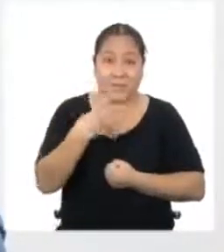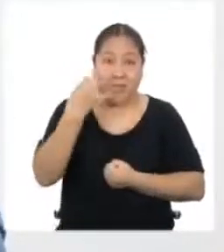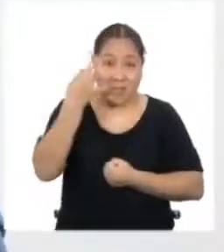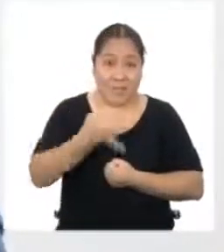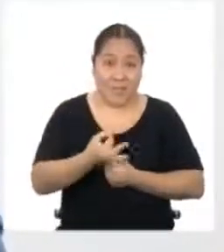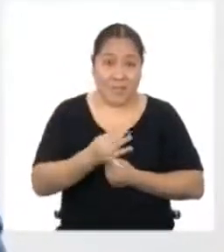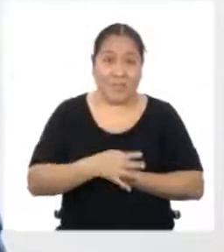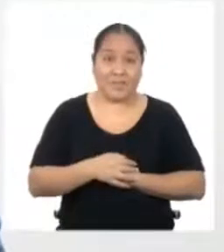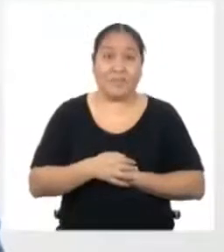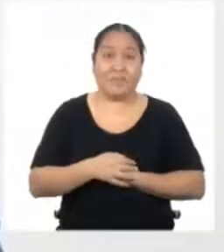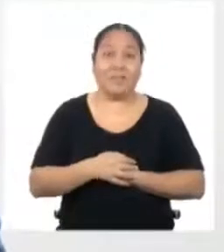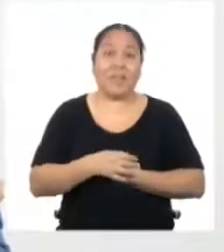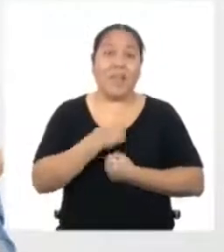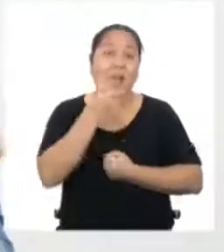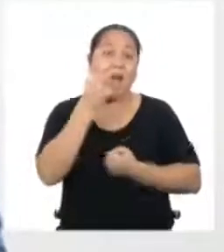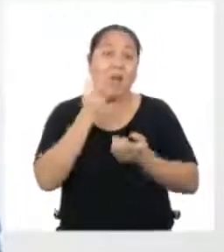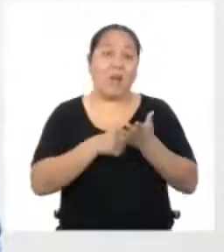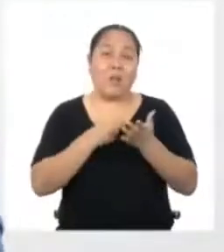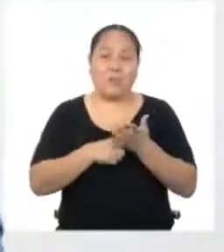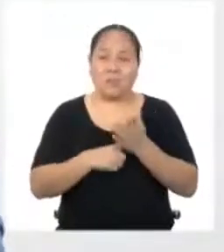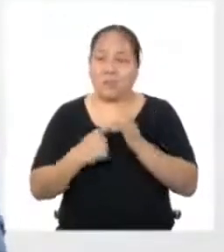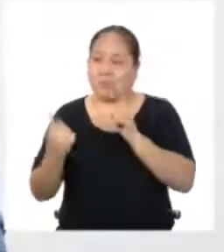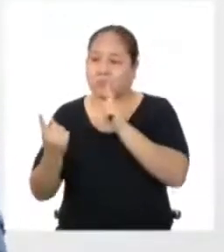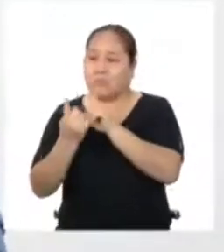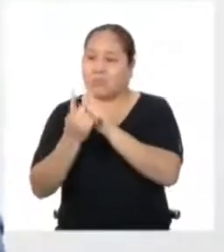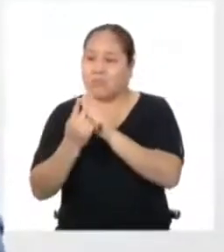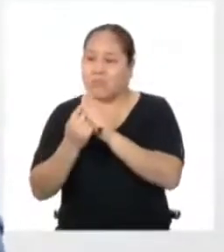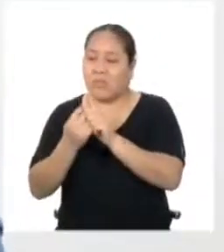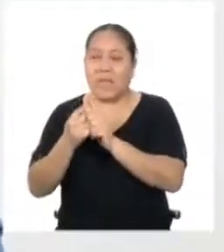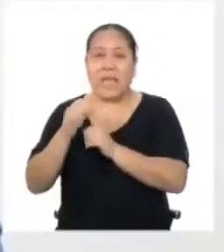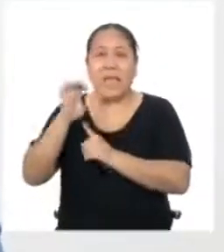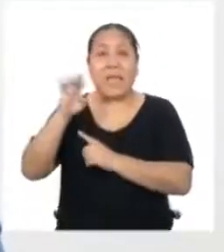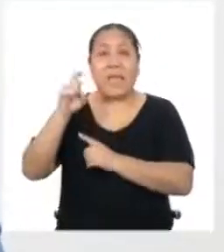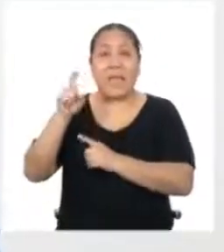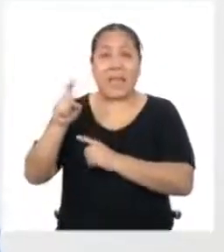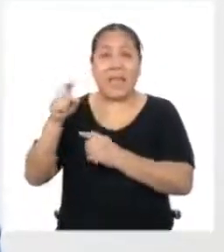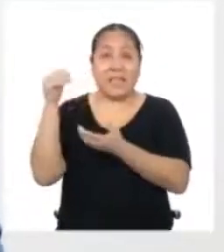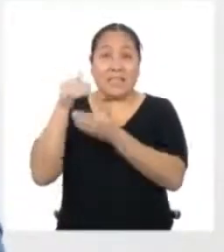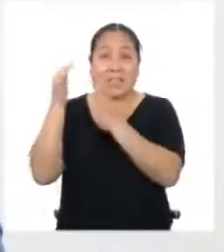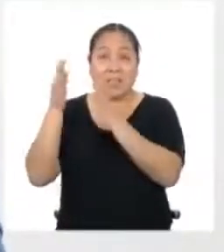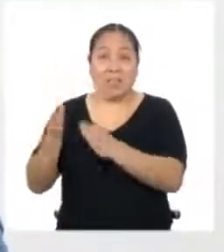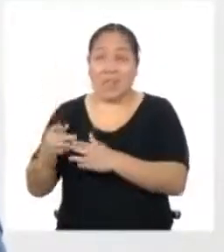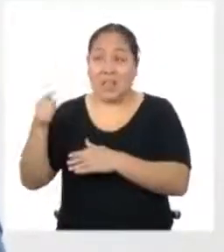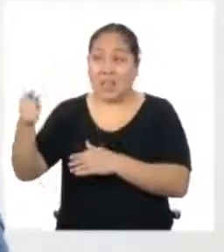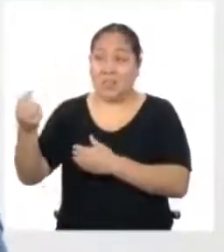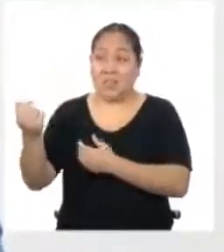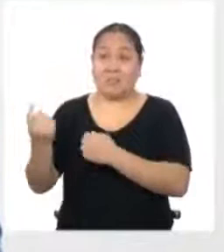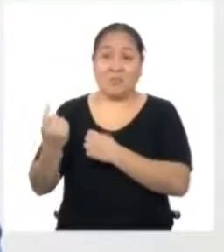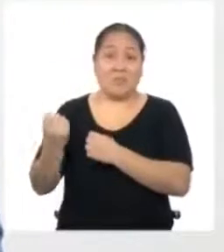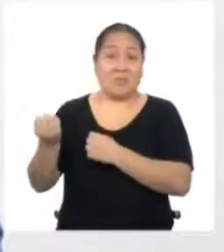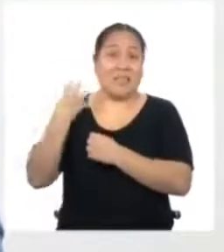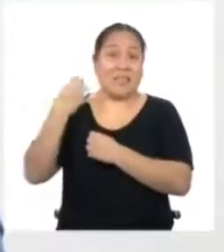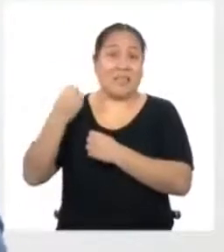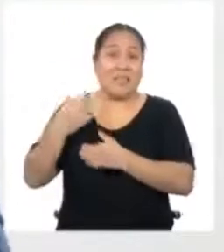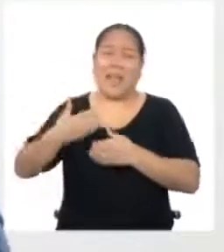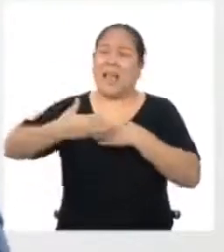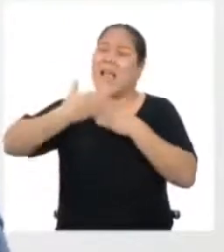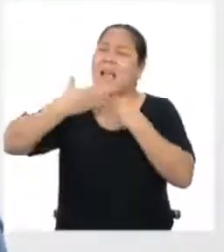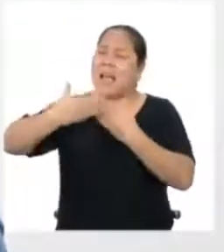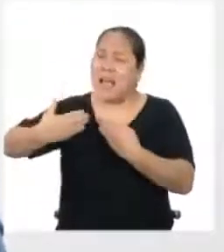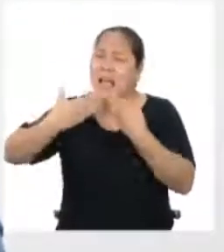Yanira A veces me encuentro con exalumnos Y no sabes cómo me agradecen por haber enseñado la matemática